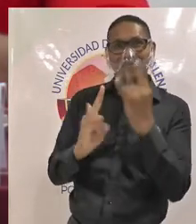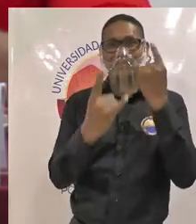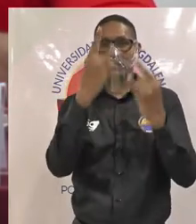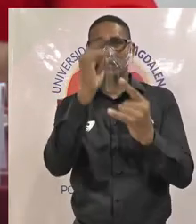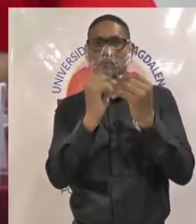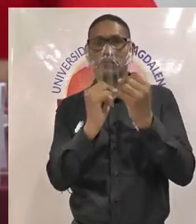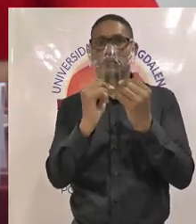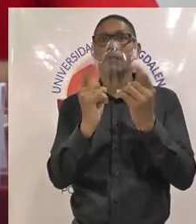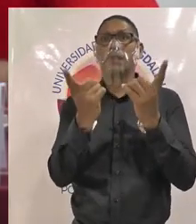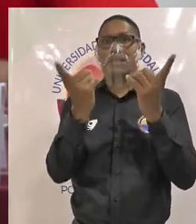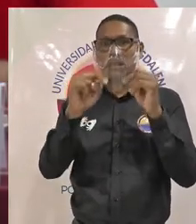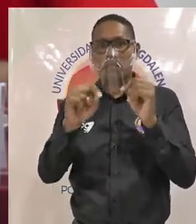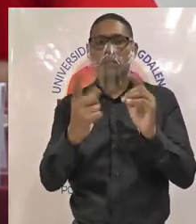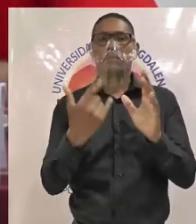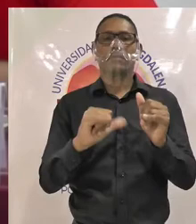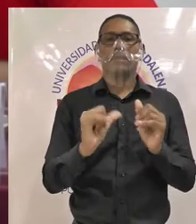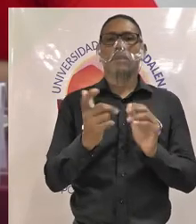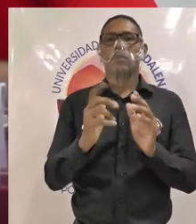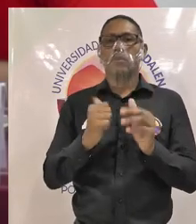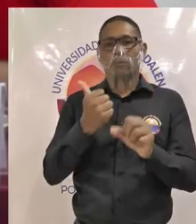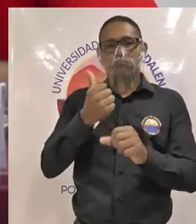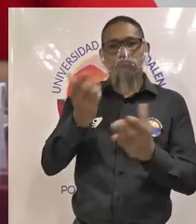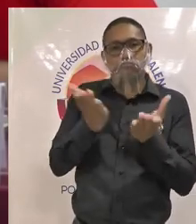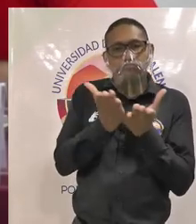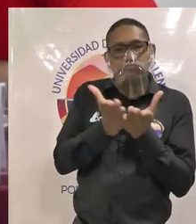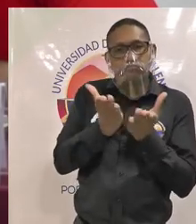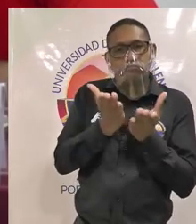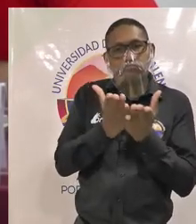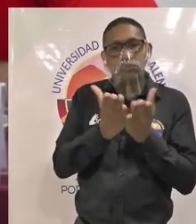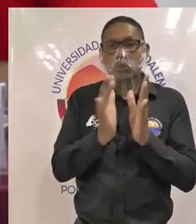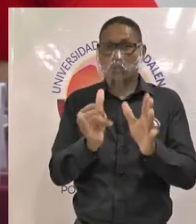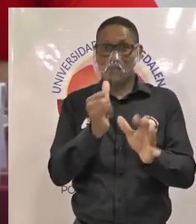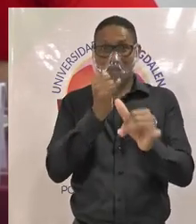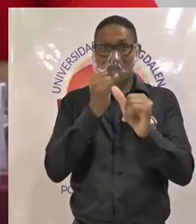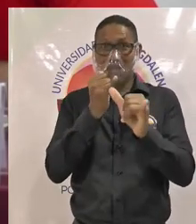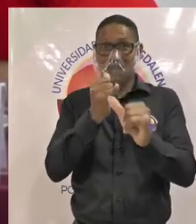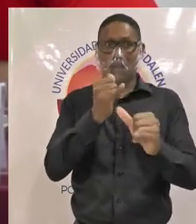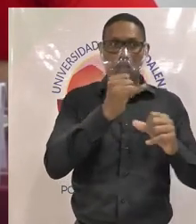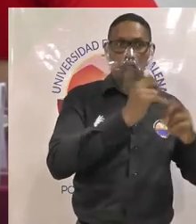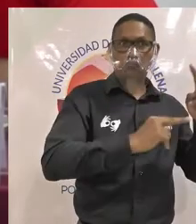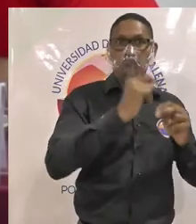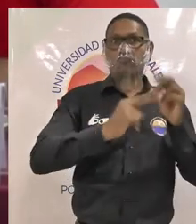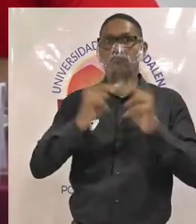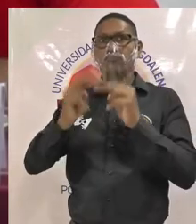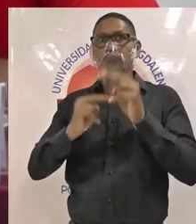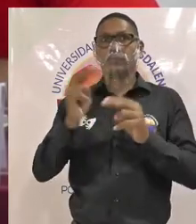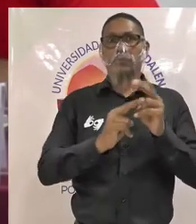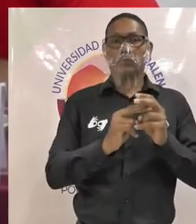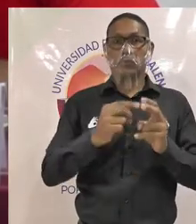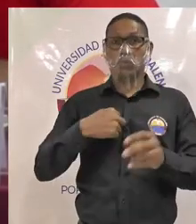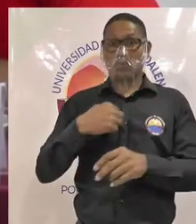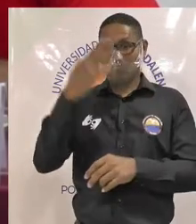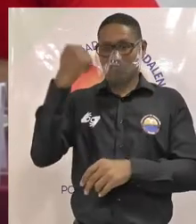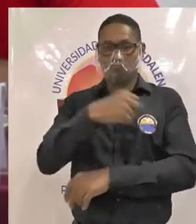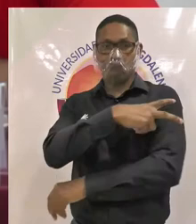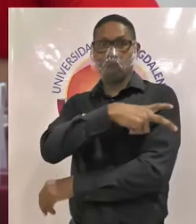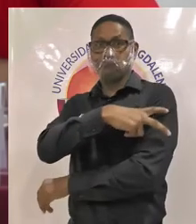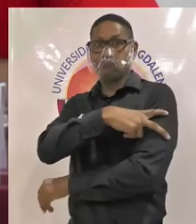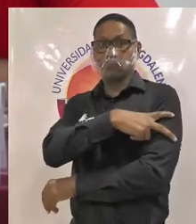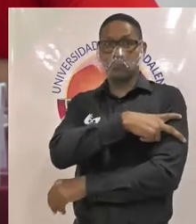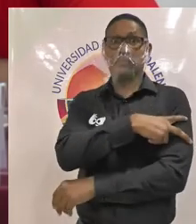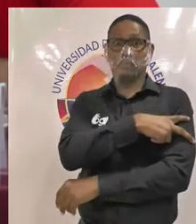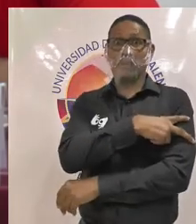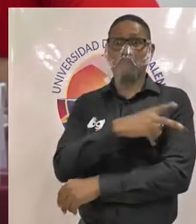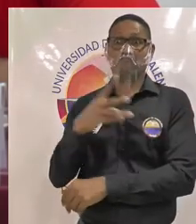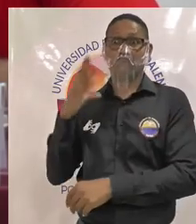simultaneidad del programa de ingeniería civil en el tema de calidad como monitor académico sé la necesidad del estudiantado